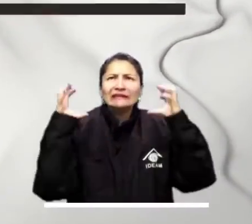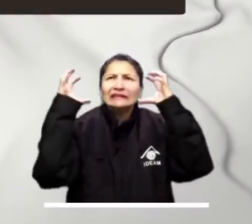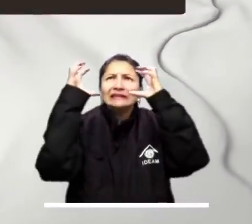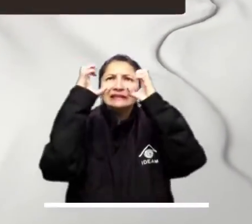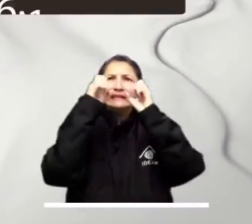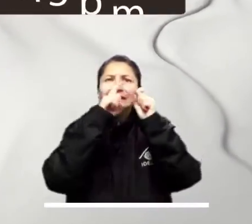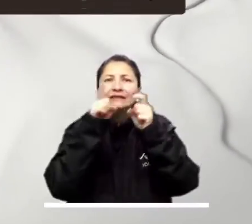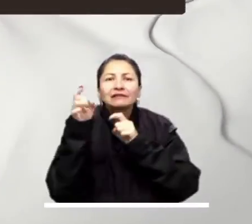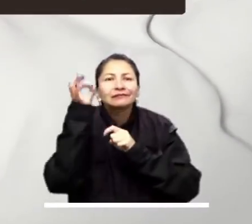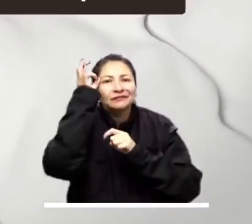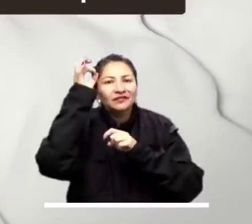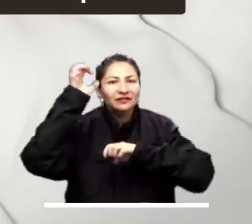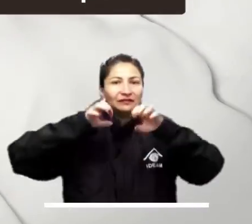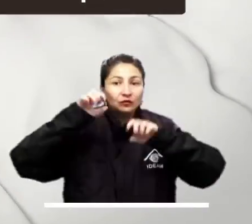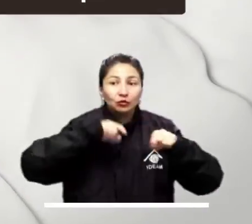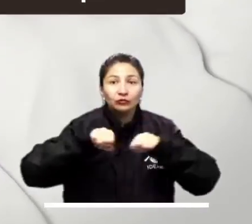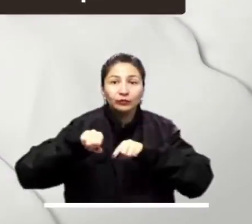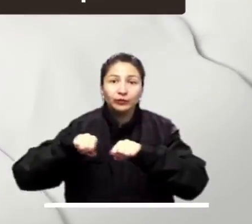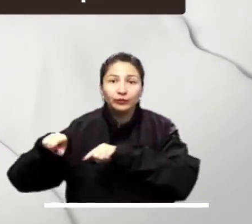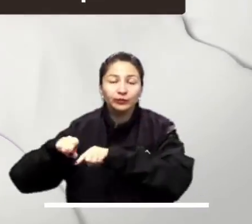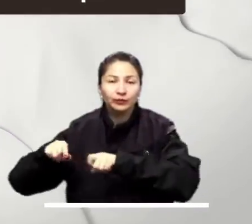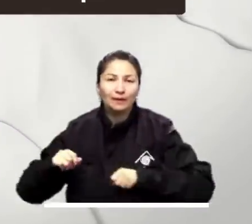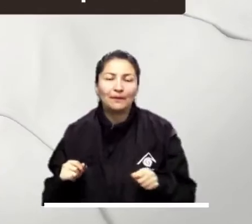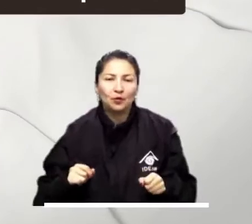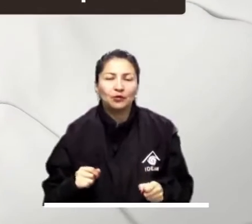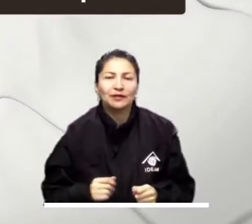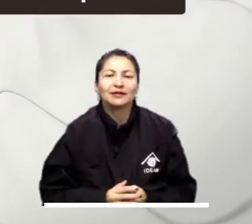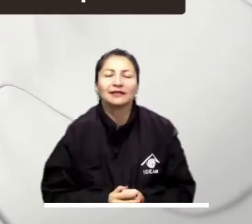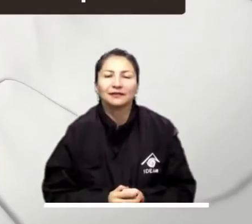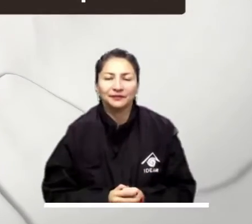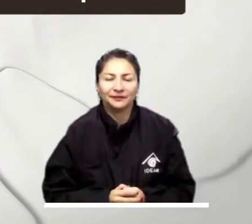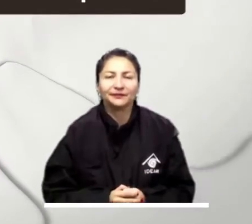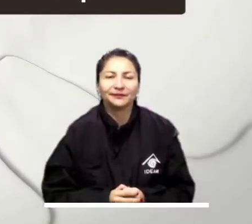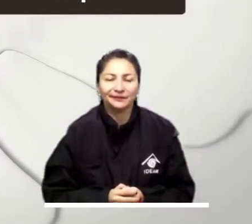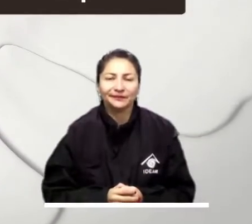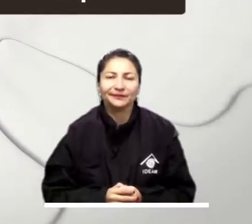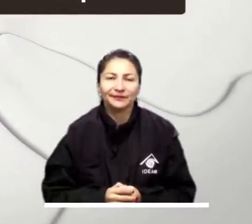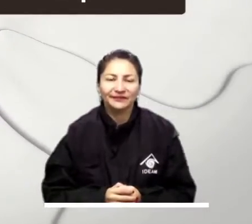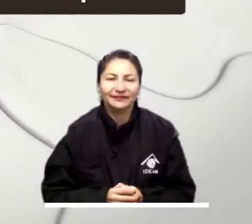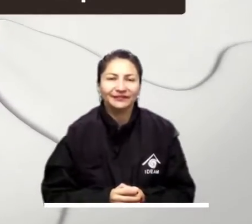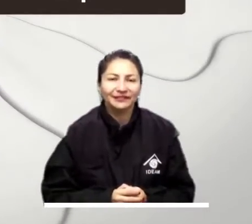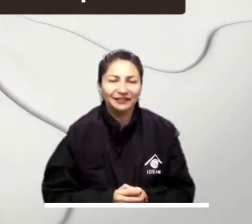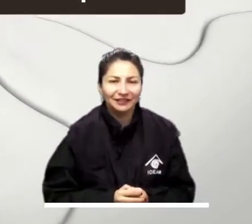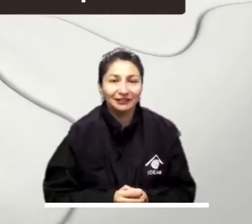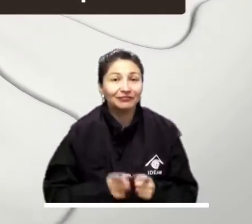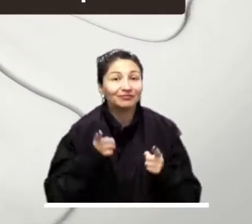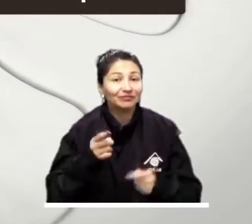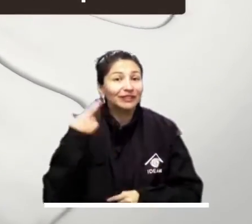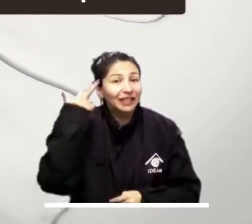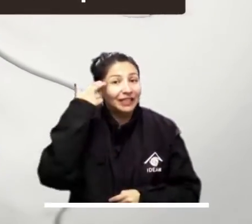En Bogotá la acumulación de nubes puede ocasionar lluvias ligeras en diferentes sectores de la capital.